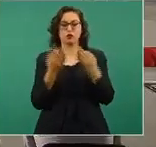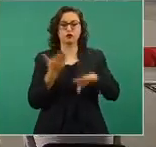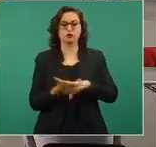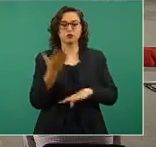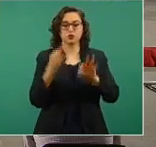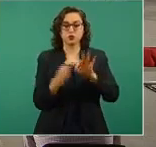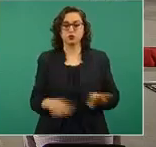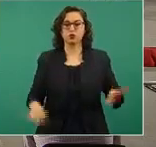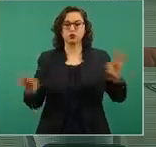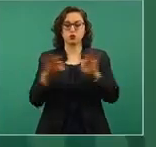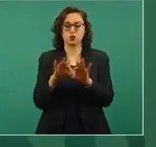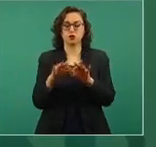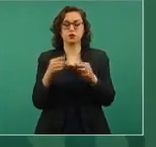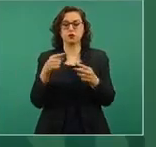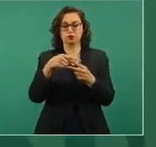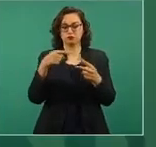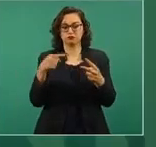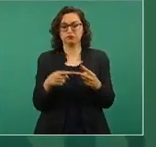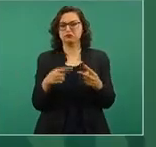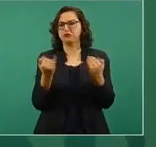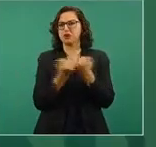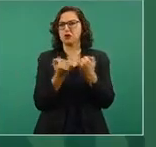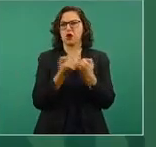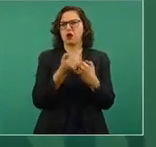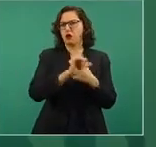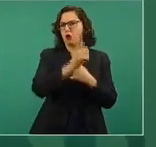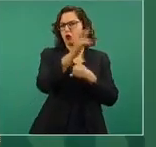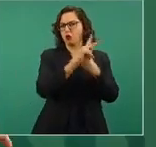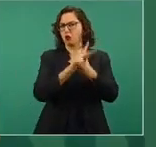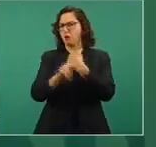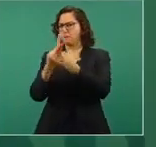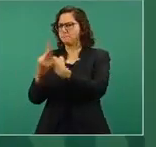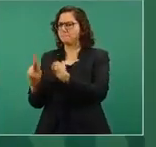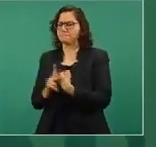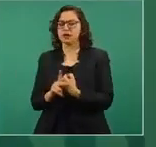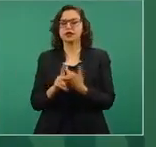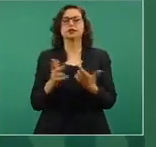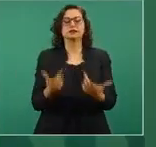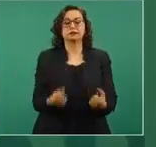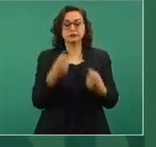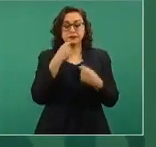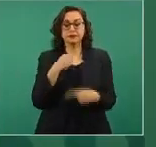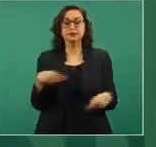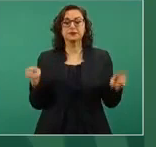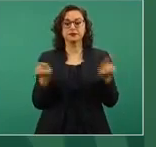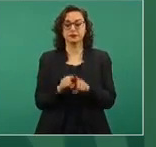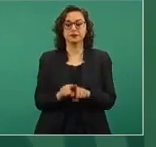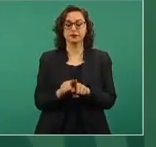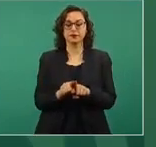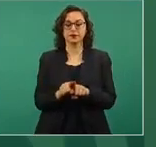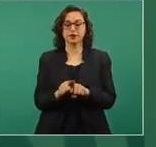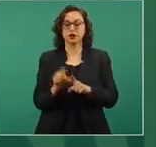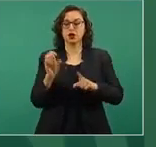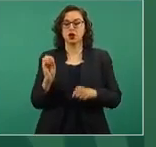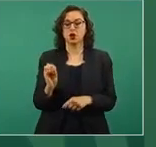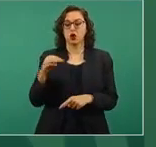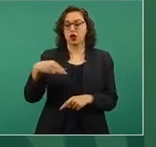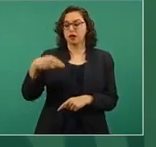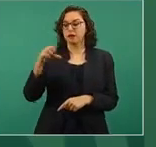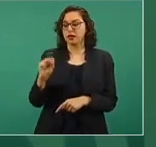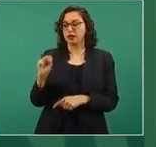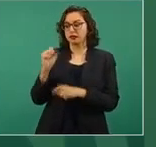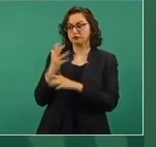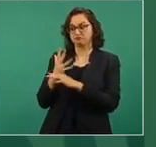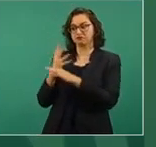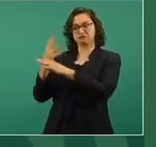muy semejantes a las recomendaciones generales de la Organización Mundial de la Salud en los planes de respuesta ante las pandemias. Por